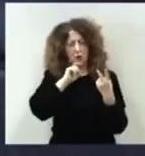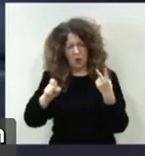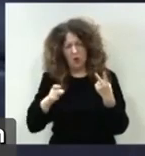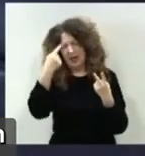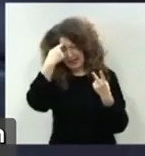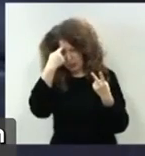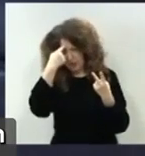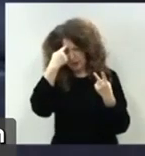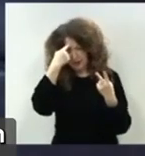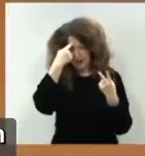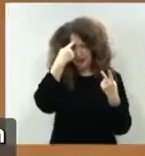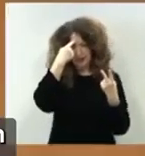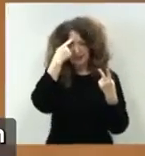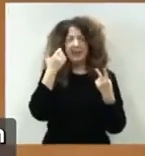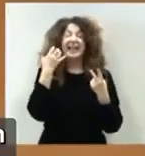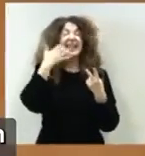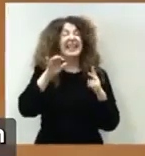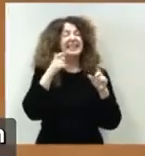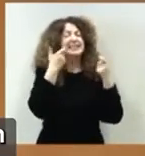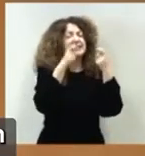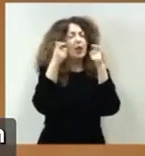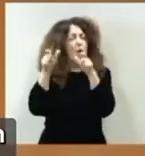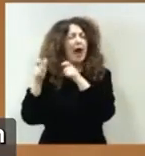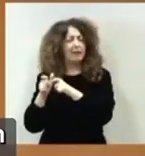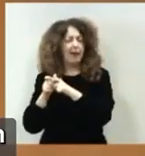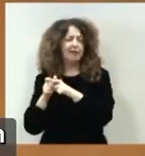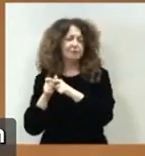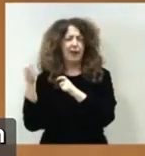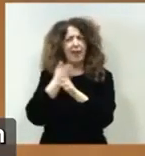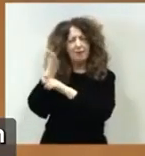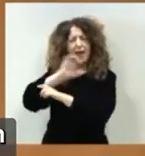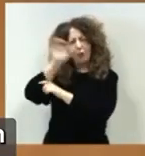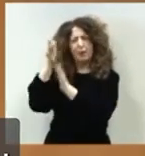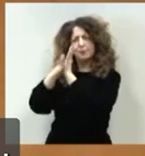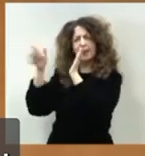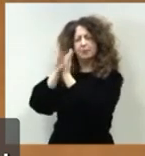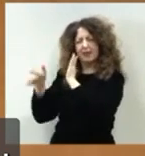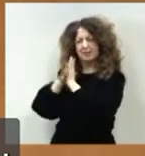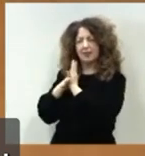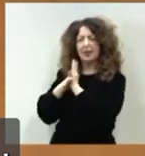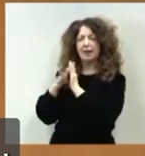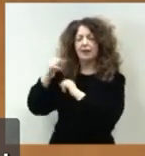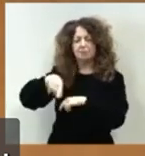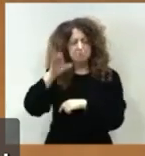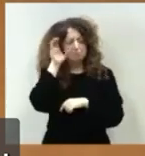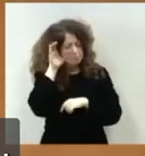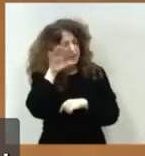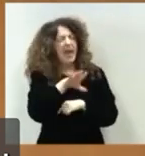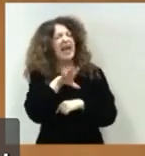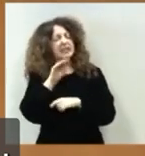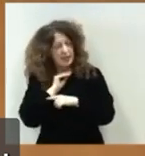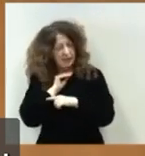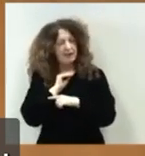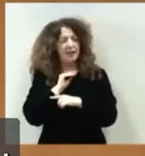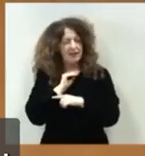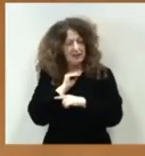que las singularidades se explican en Europa y no sería la primera vez que las entiende y las atiende antes que el